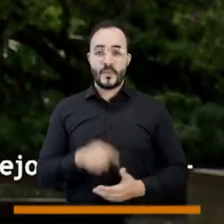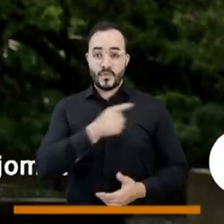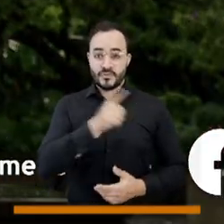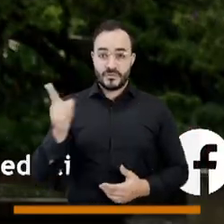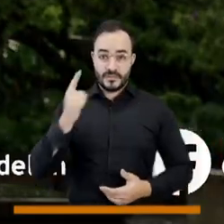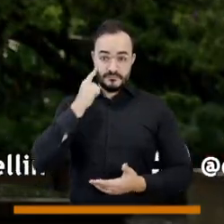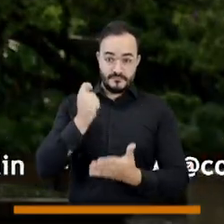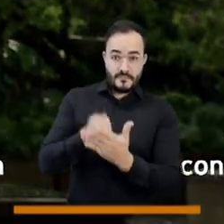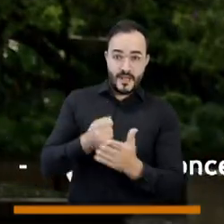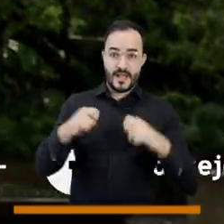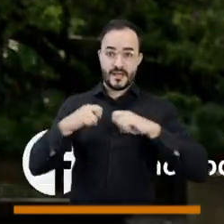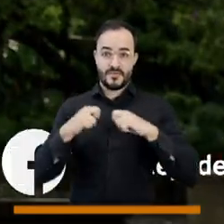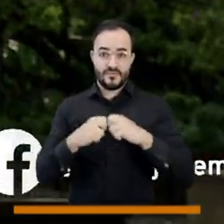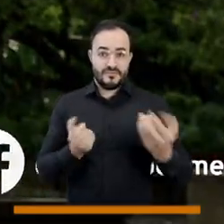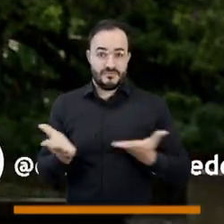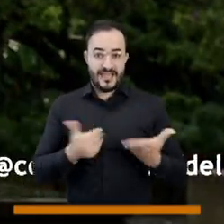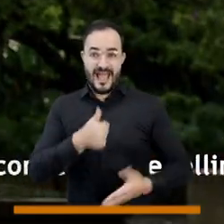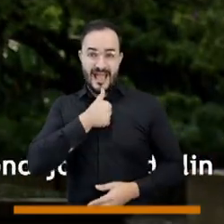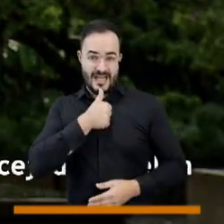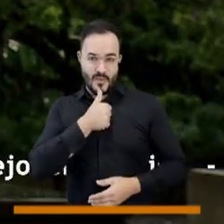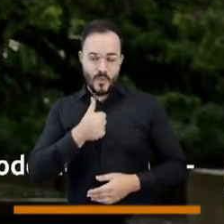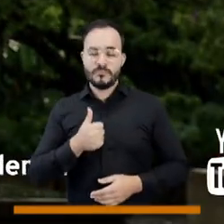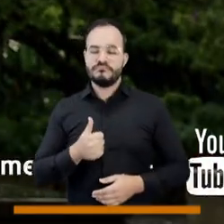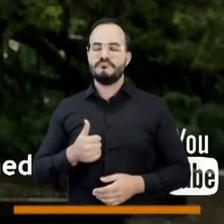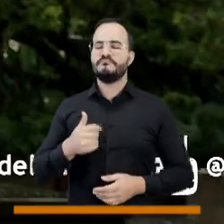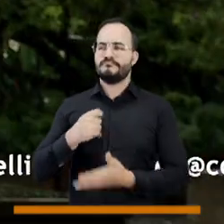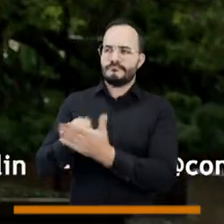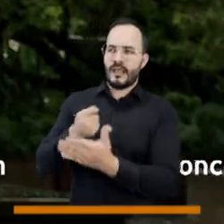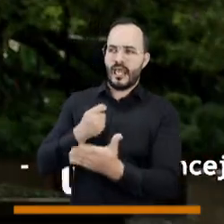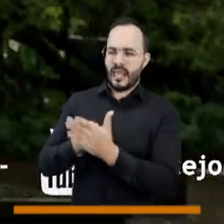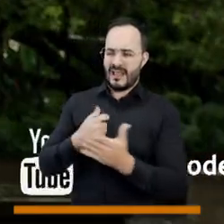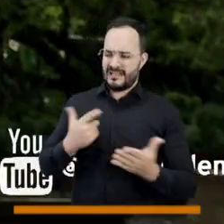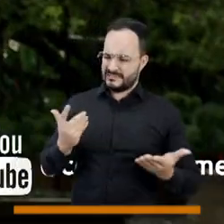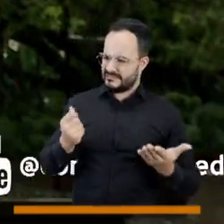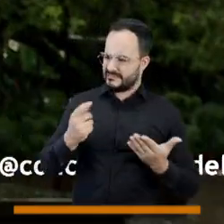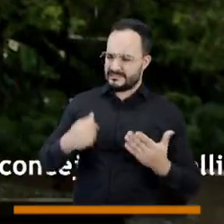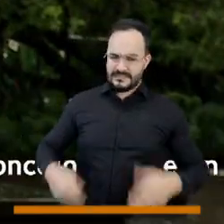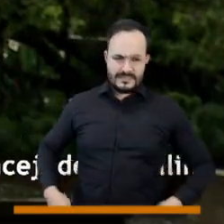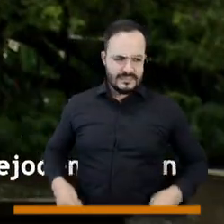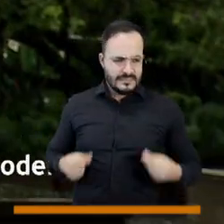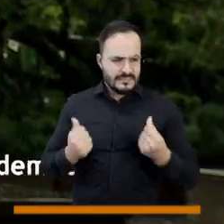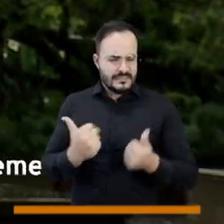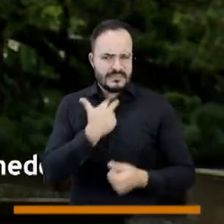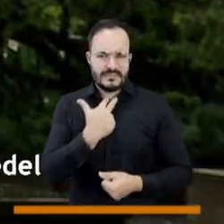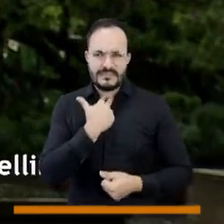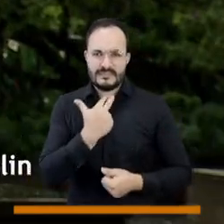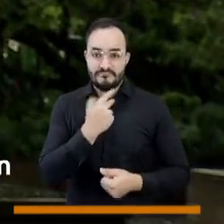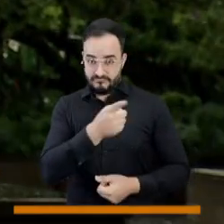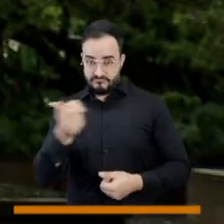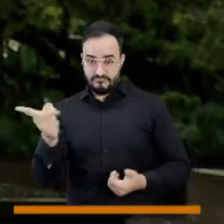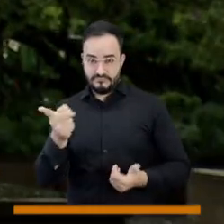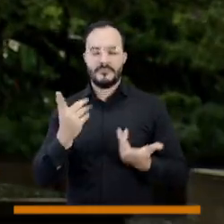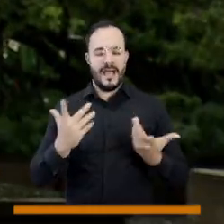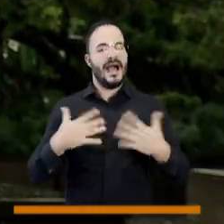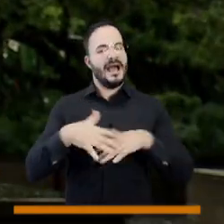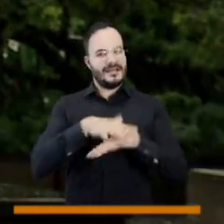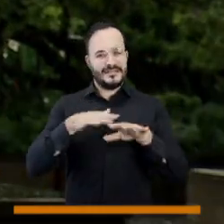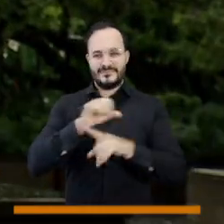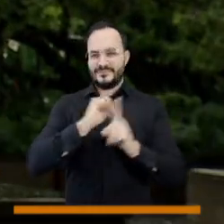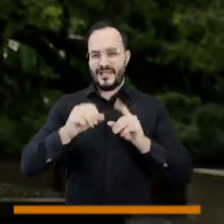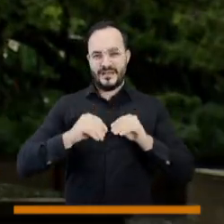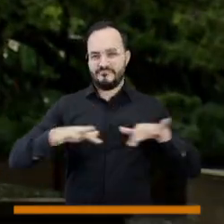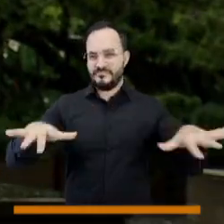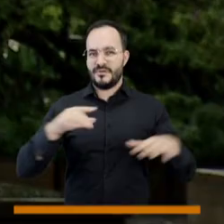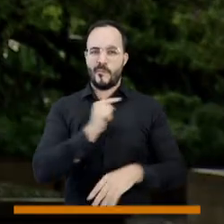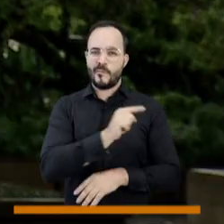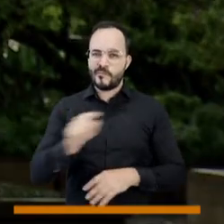que el alza de los servicios públicos ha afectado su bolsillo? Las opciones que tenemos en las encuestas, en nuestras diferentes redes sociales, en